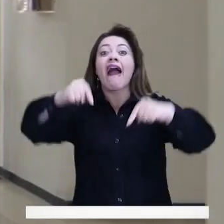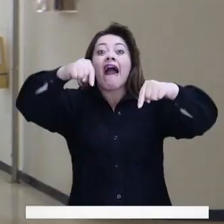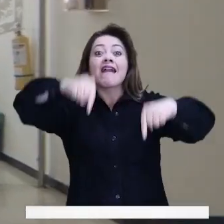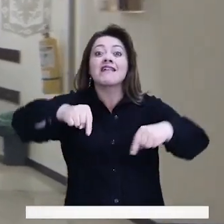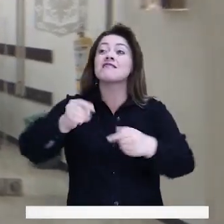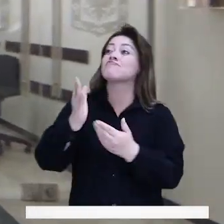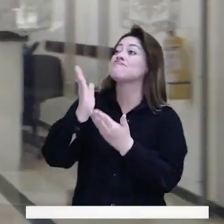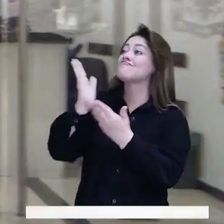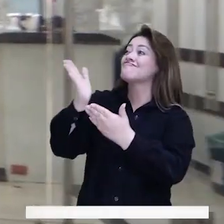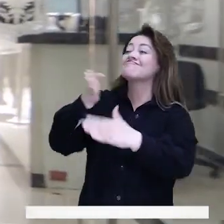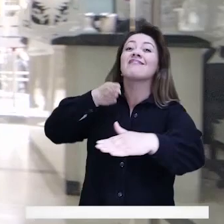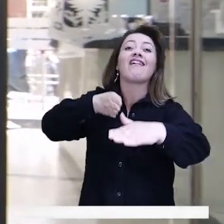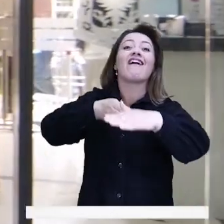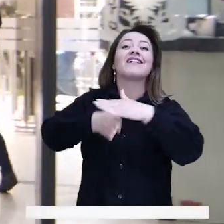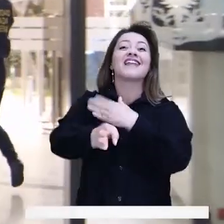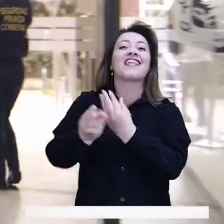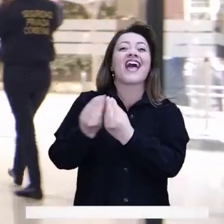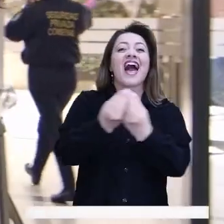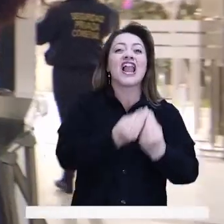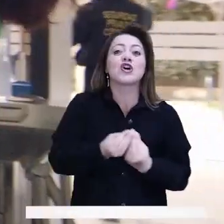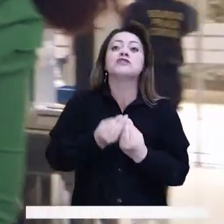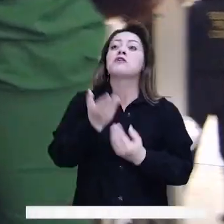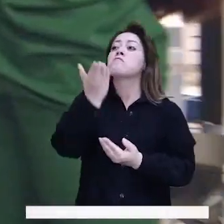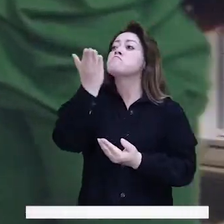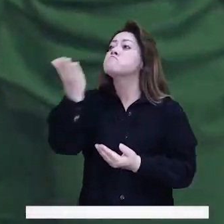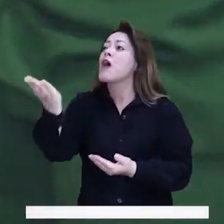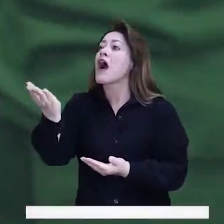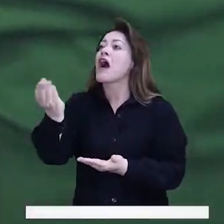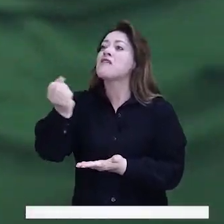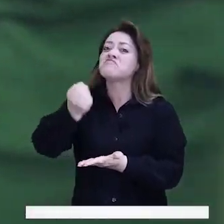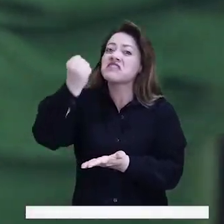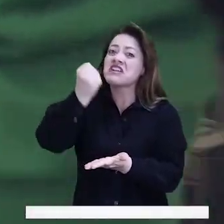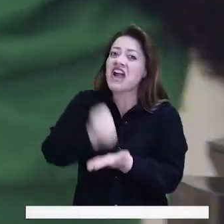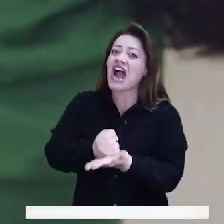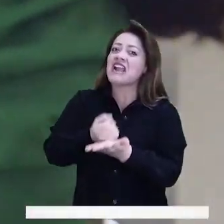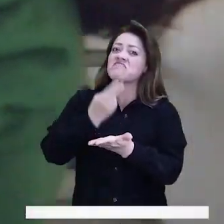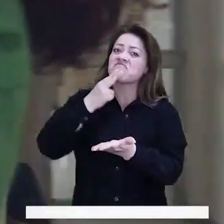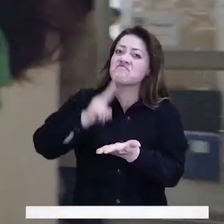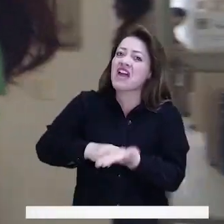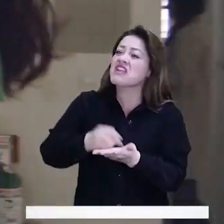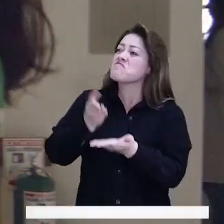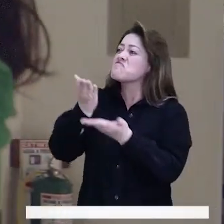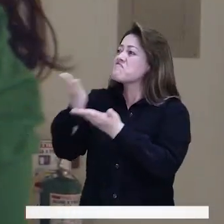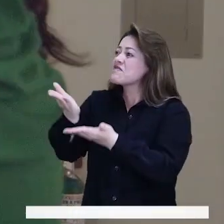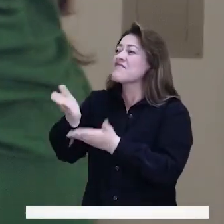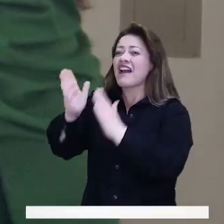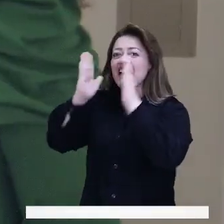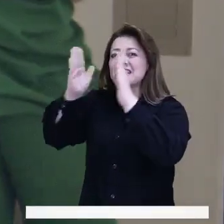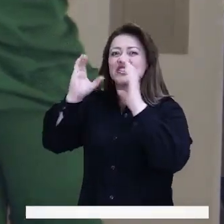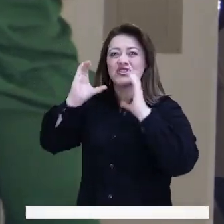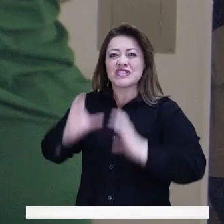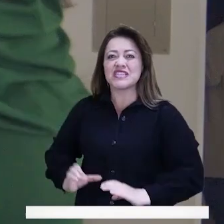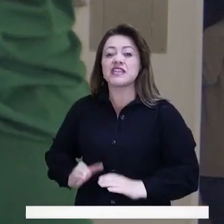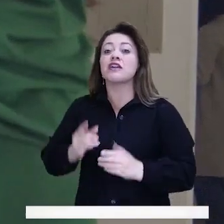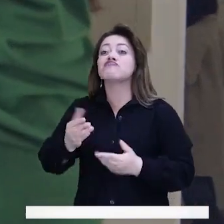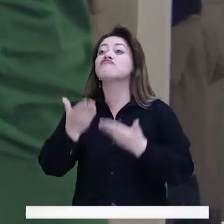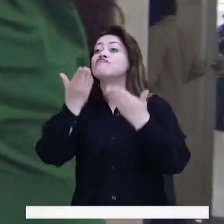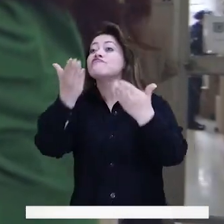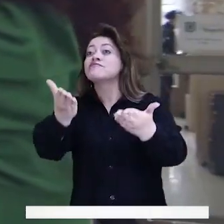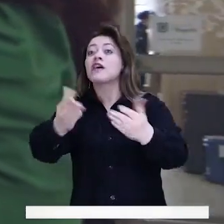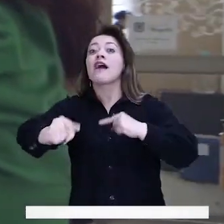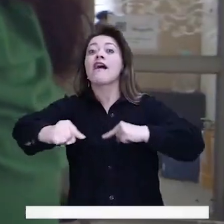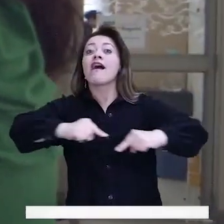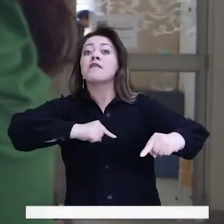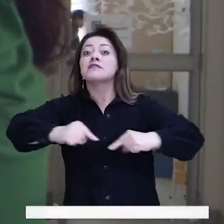actualmente la entrada al Consejo, donde está correspondencia, donde está servicio al cliente. Tenemos oficinas administrativas, está la parte